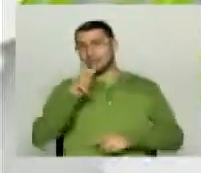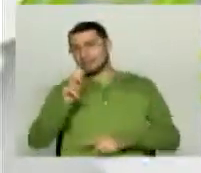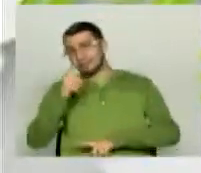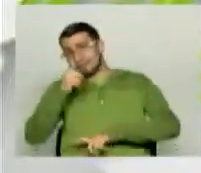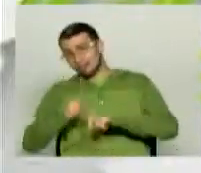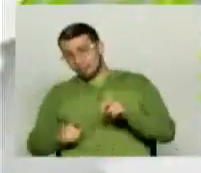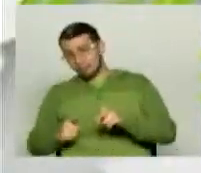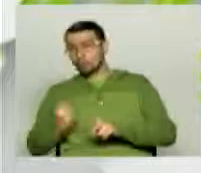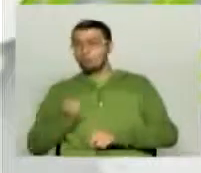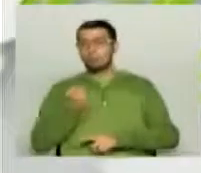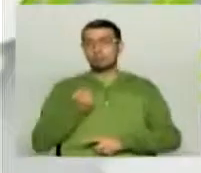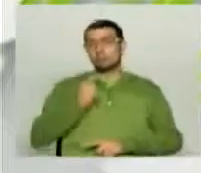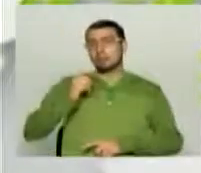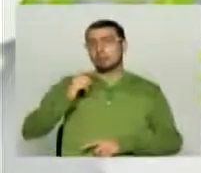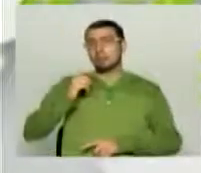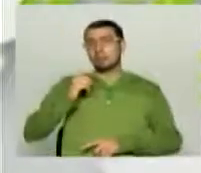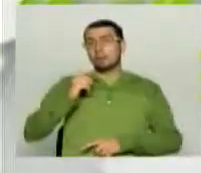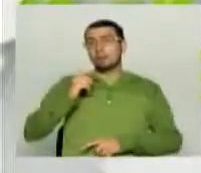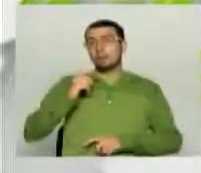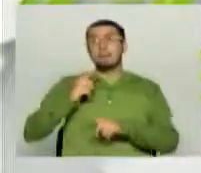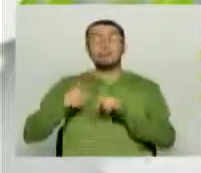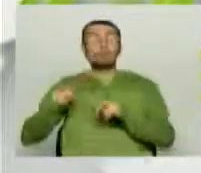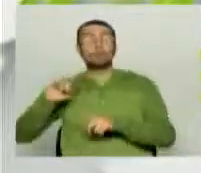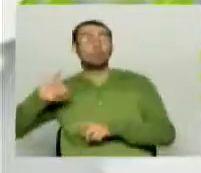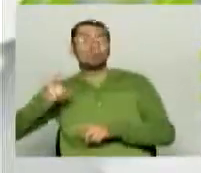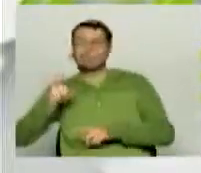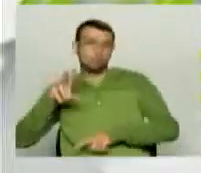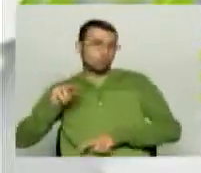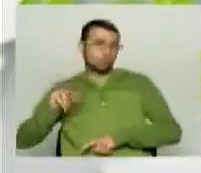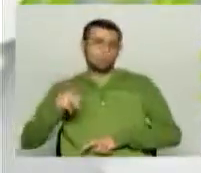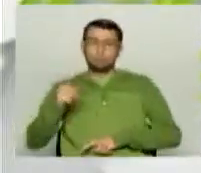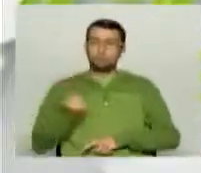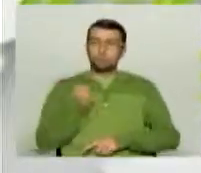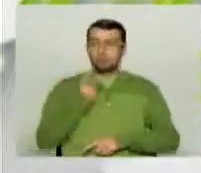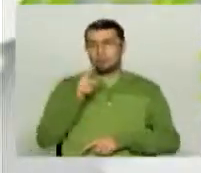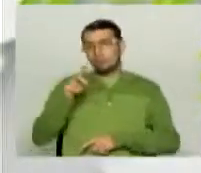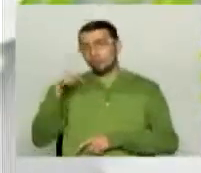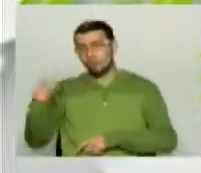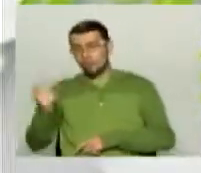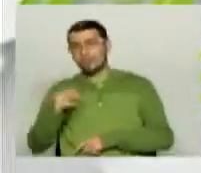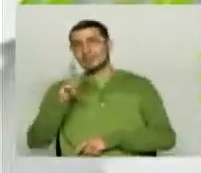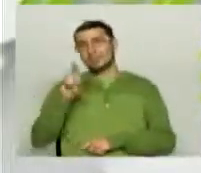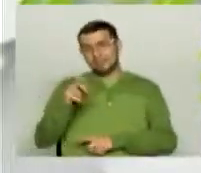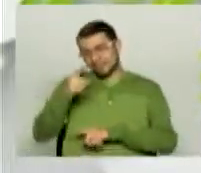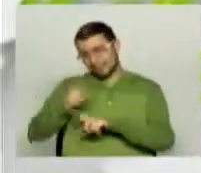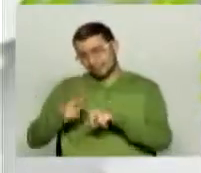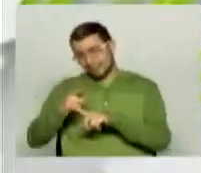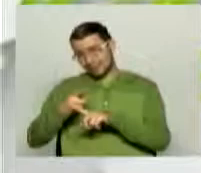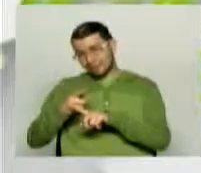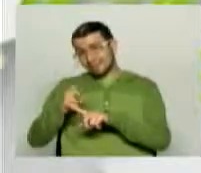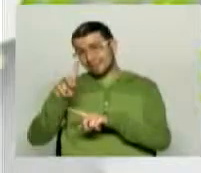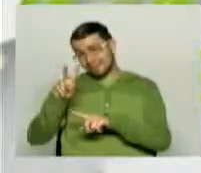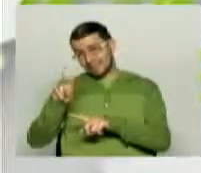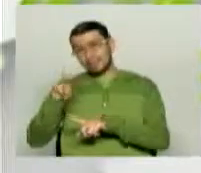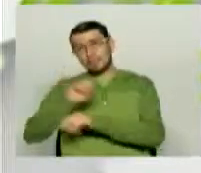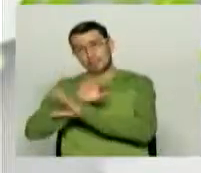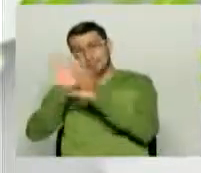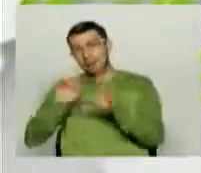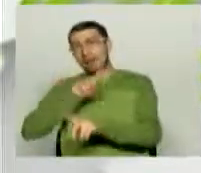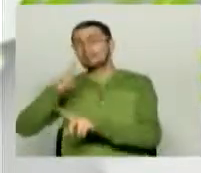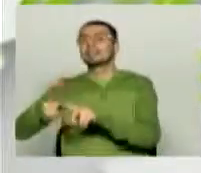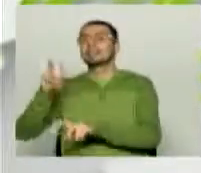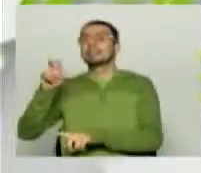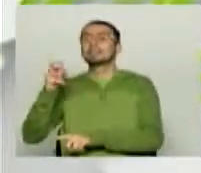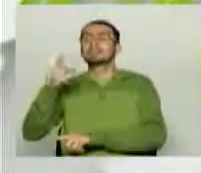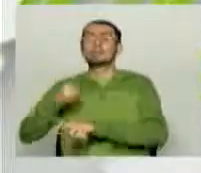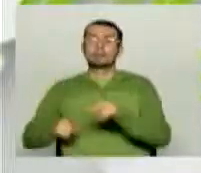solamente franja de media hora la noche anterior se reemite obviamente media hora el día jueves después de las 7 y somos mundiales que